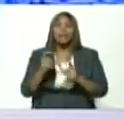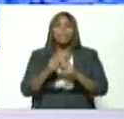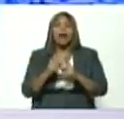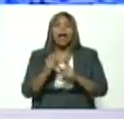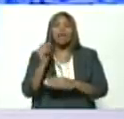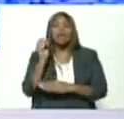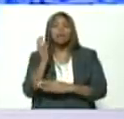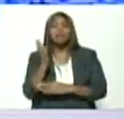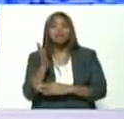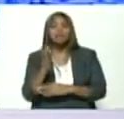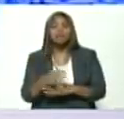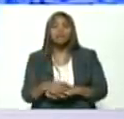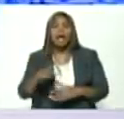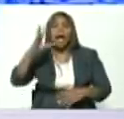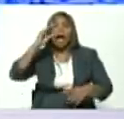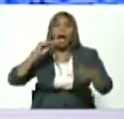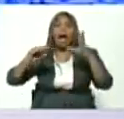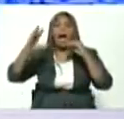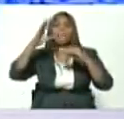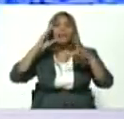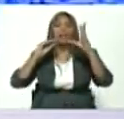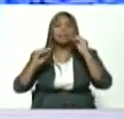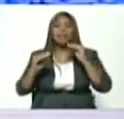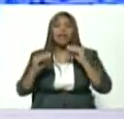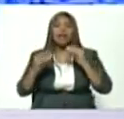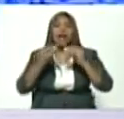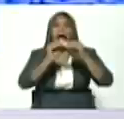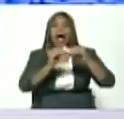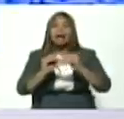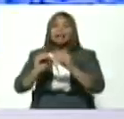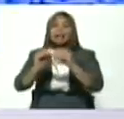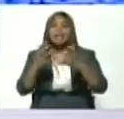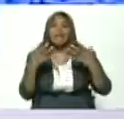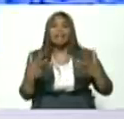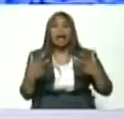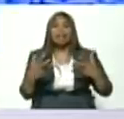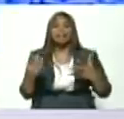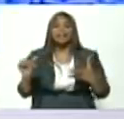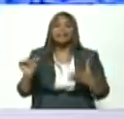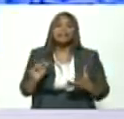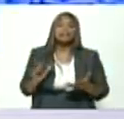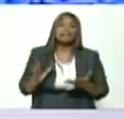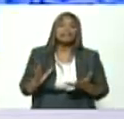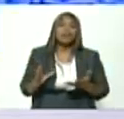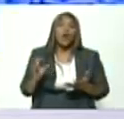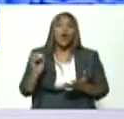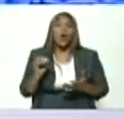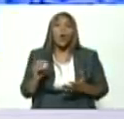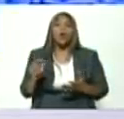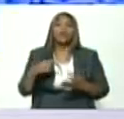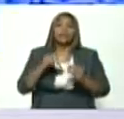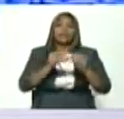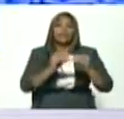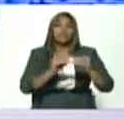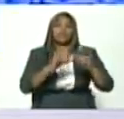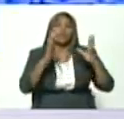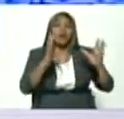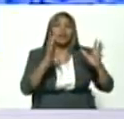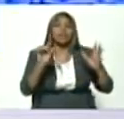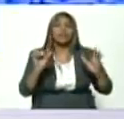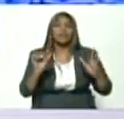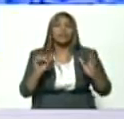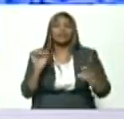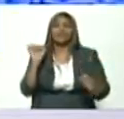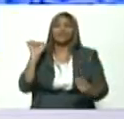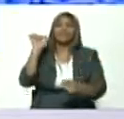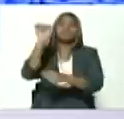que he lanzado de aprender a hacer mucho con poco o más con menos una frase demoledora